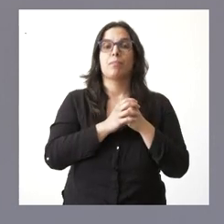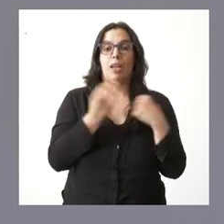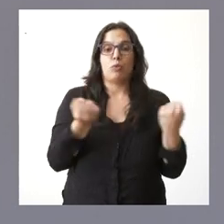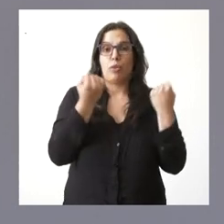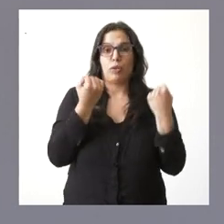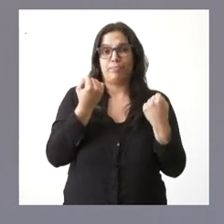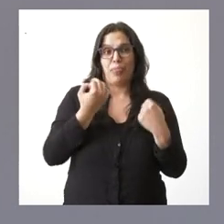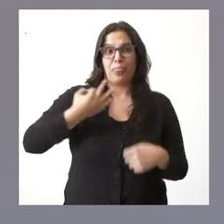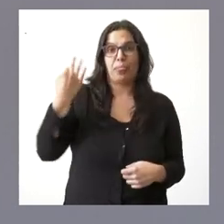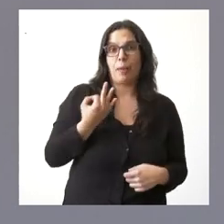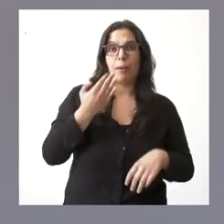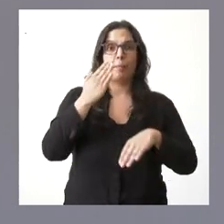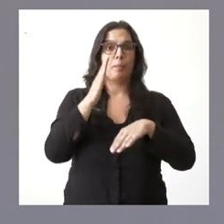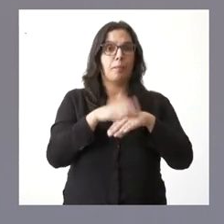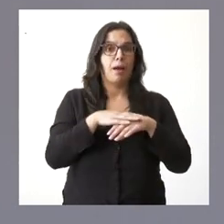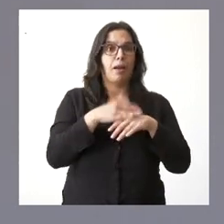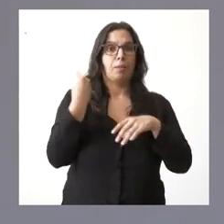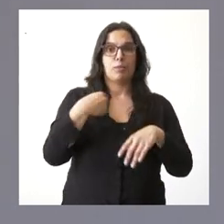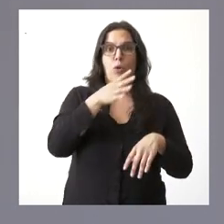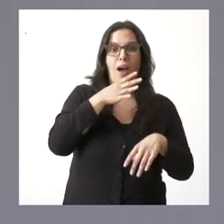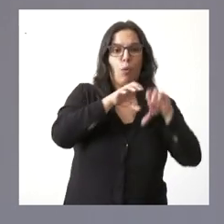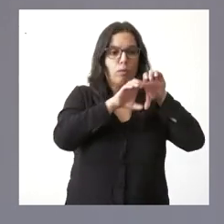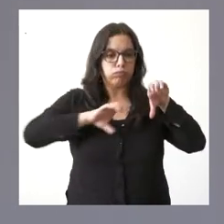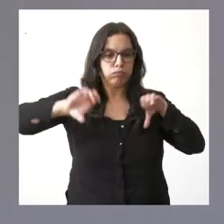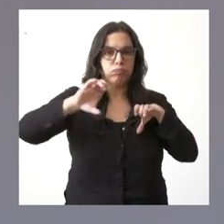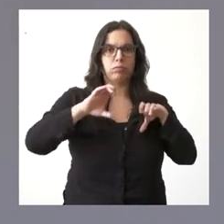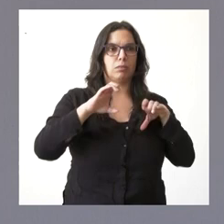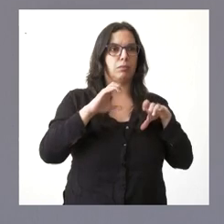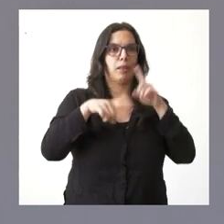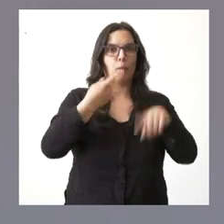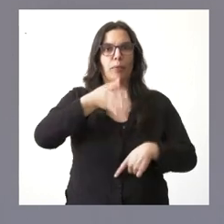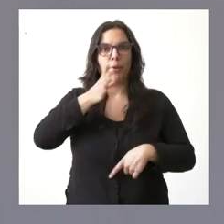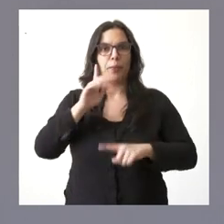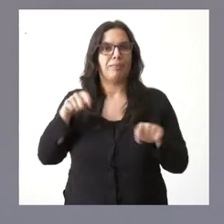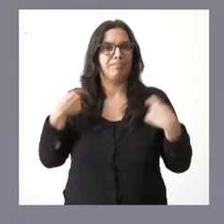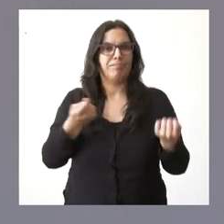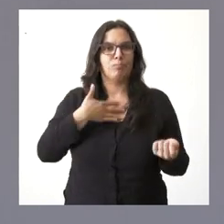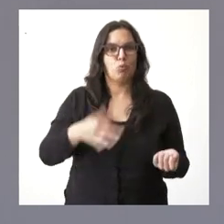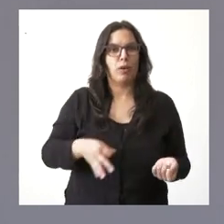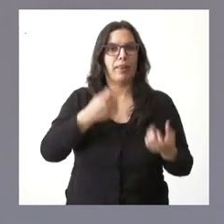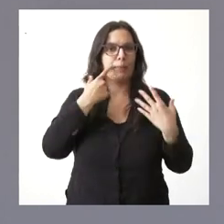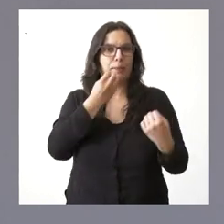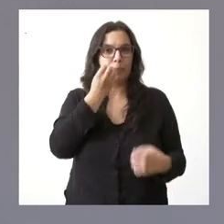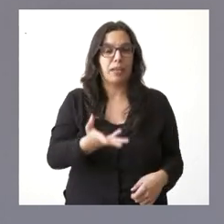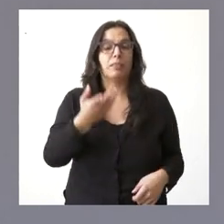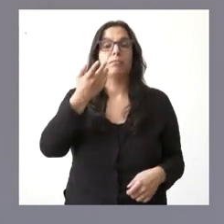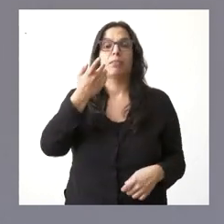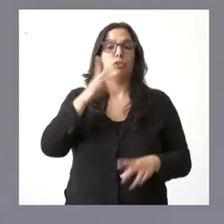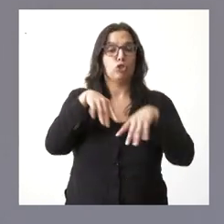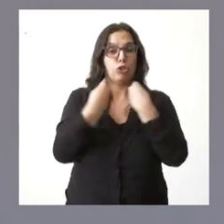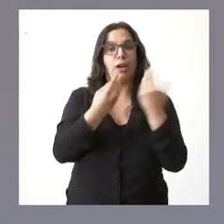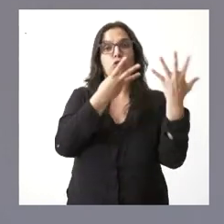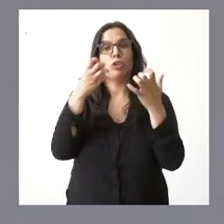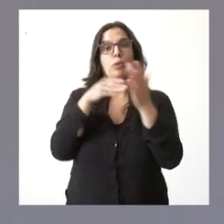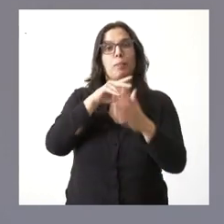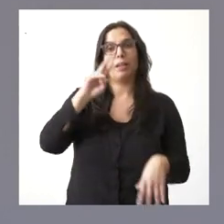abastecimiento de agua para el consumo. Estas cantidades sumadas suman, por tanto, 800.000